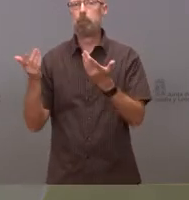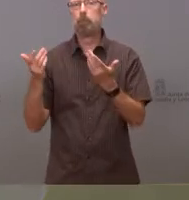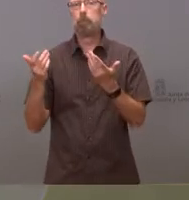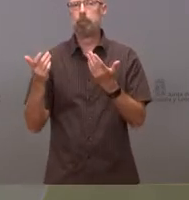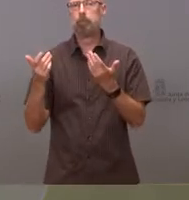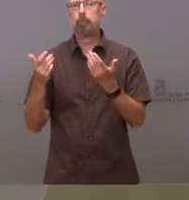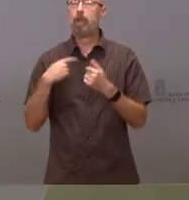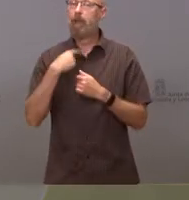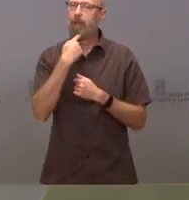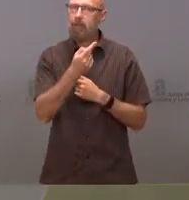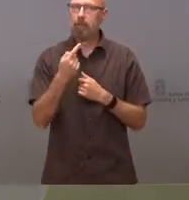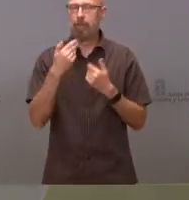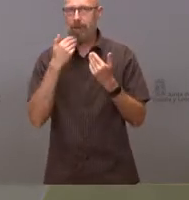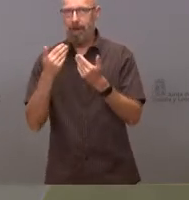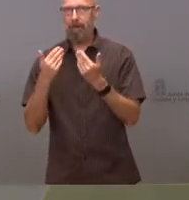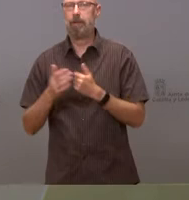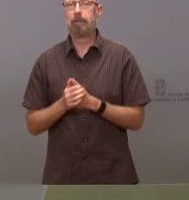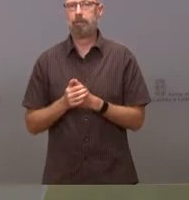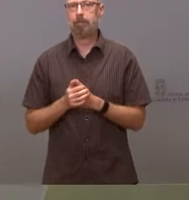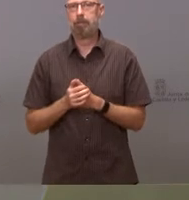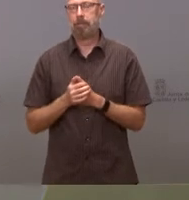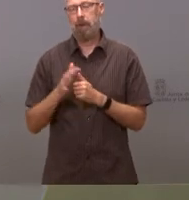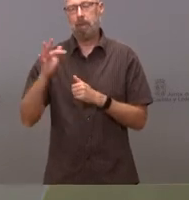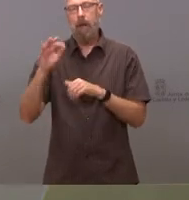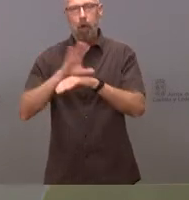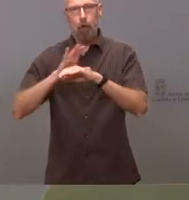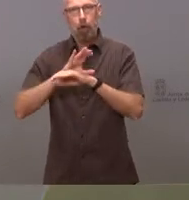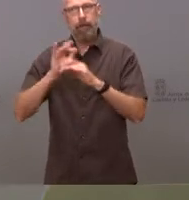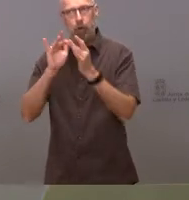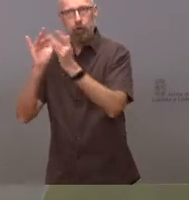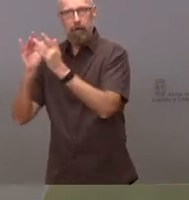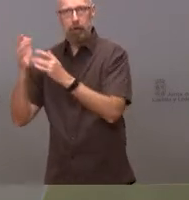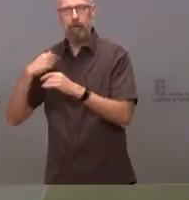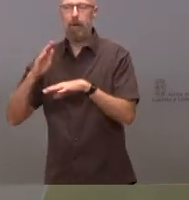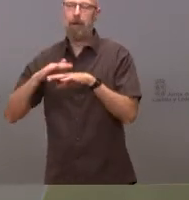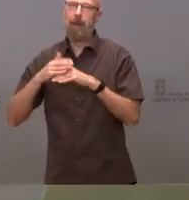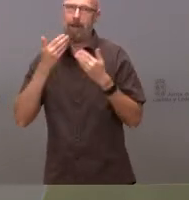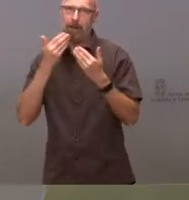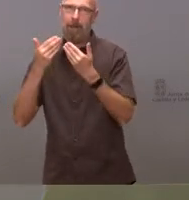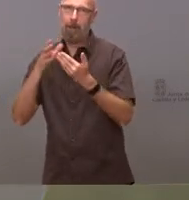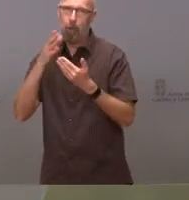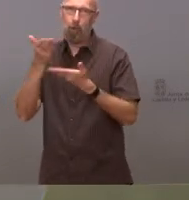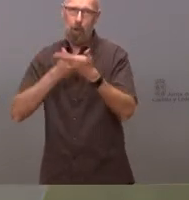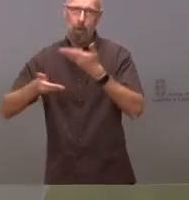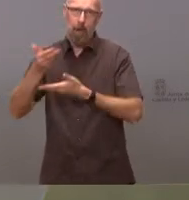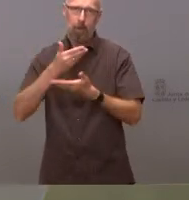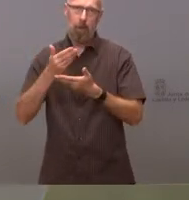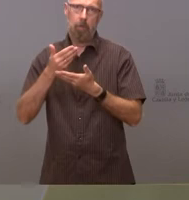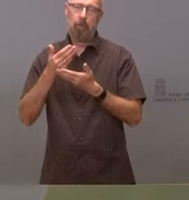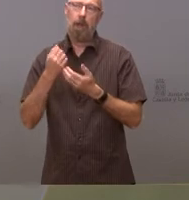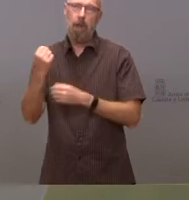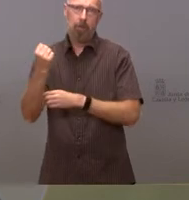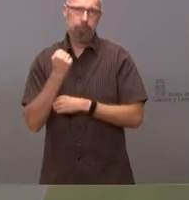como quien les habla con las consejeras y consejeros del ramo, para darles las gracias por la colaboración y la ayuda prestada, que sin duda